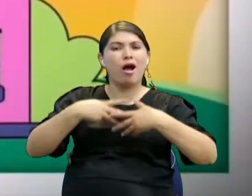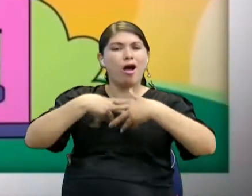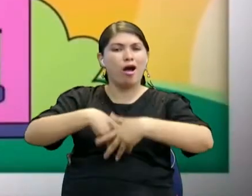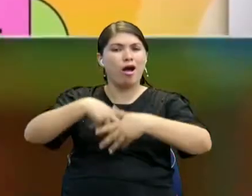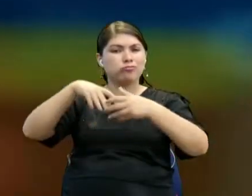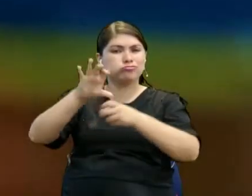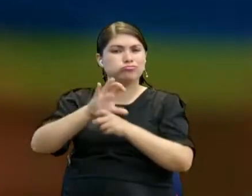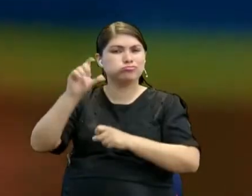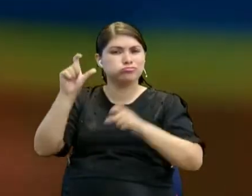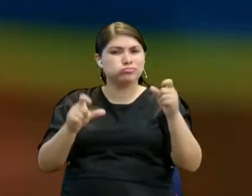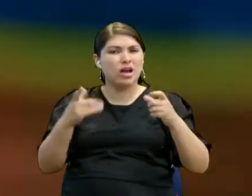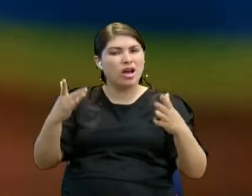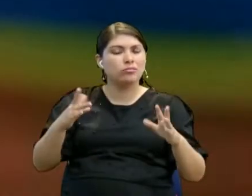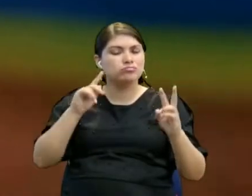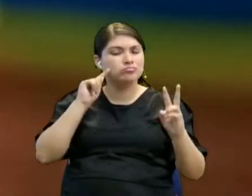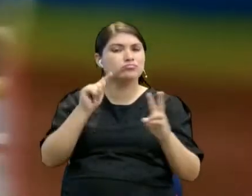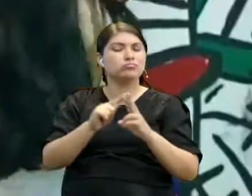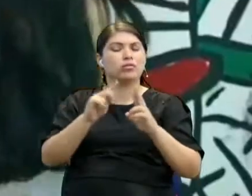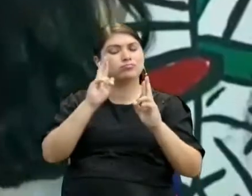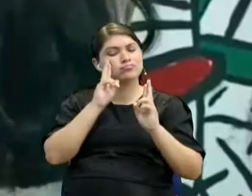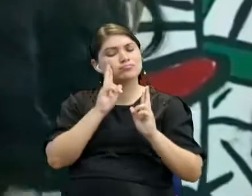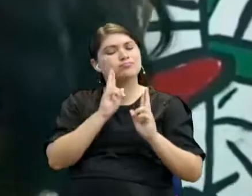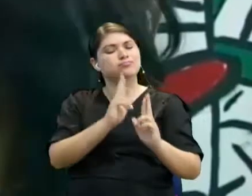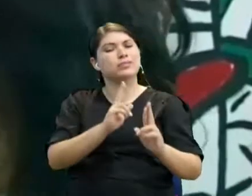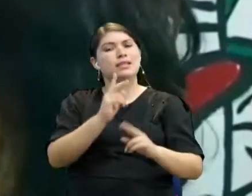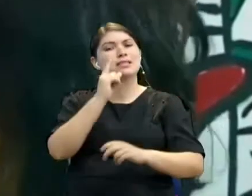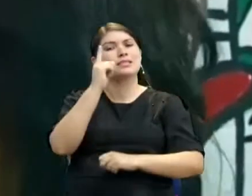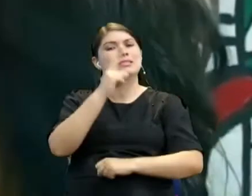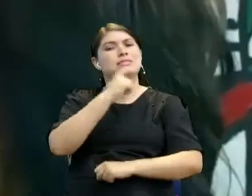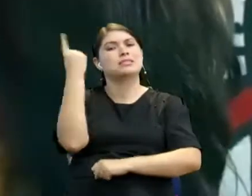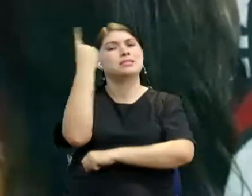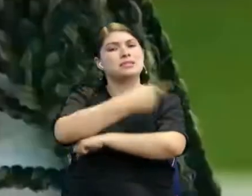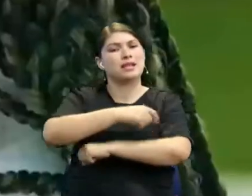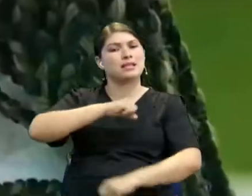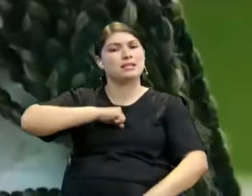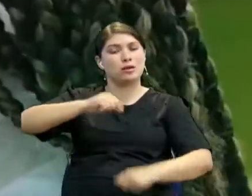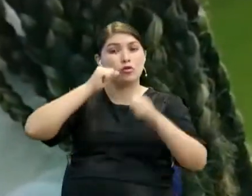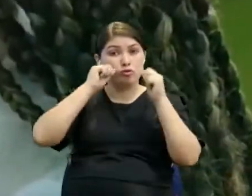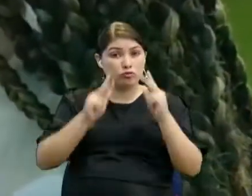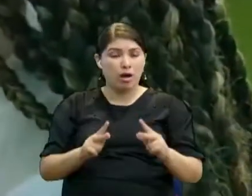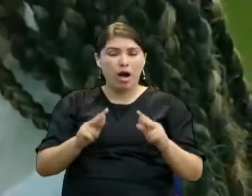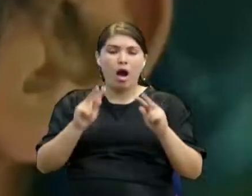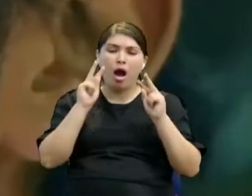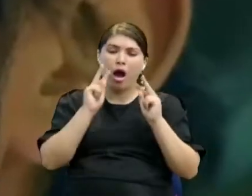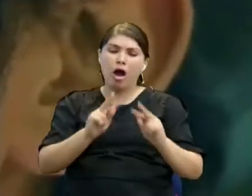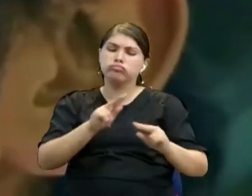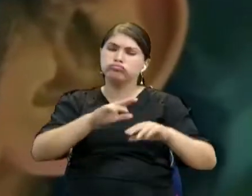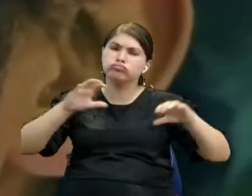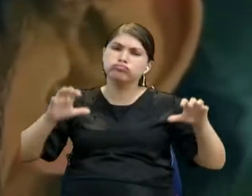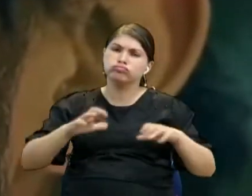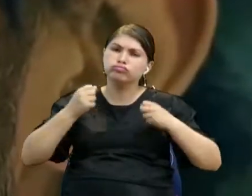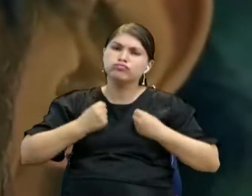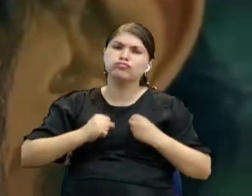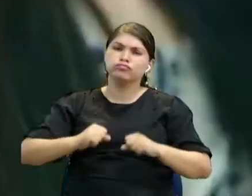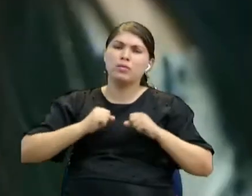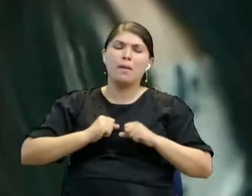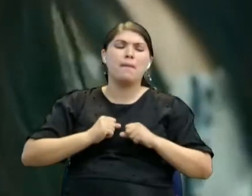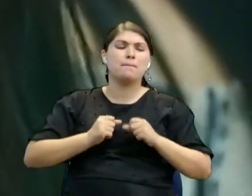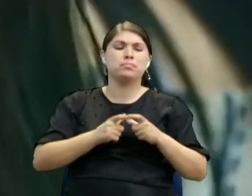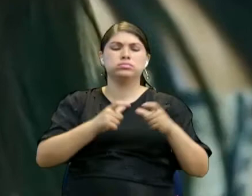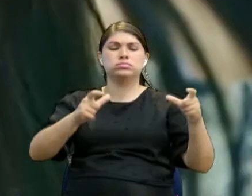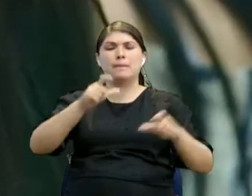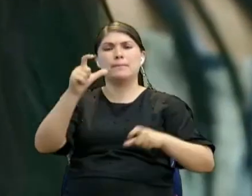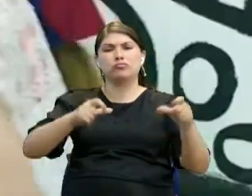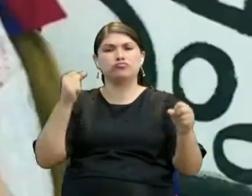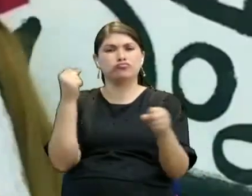ciudadana que se realiza en el marco de la conmemoración del Día de los Derechos Humanos para visibilizar el esfuerzo cotidiano de las miles de personas